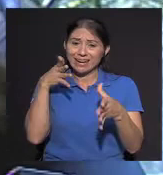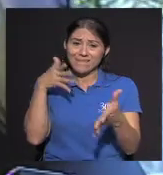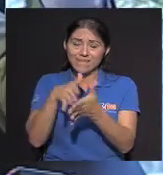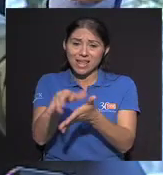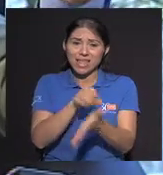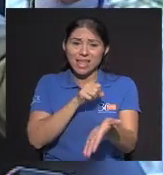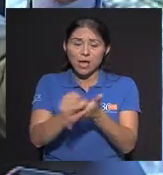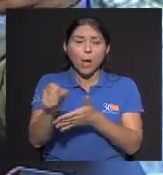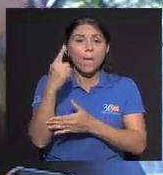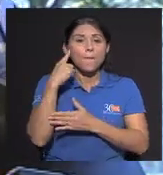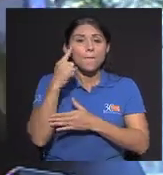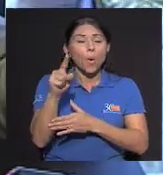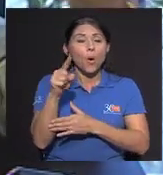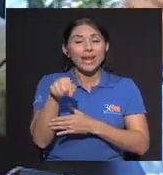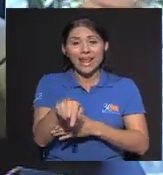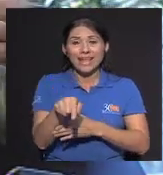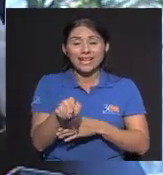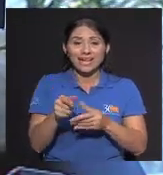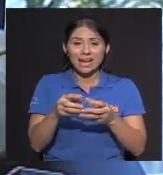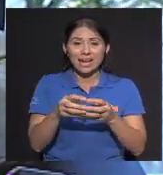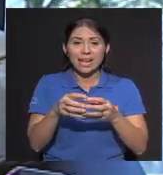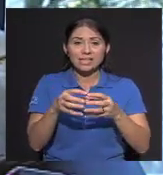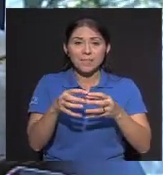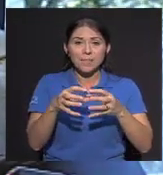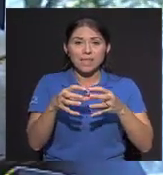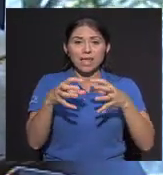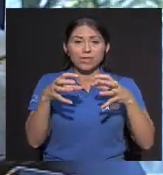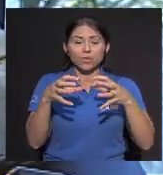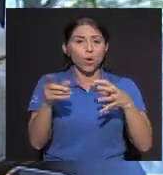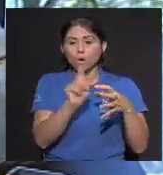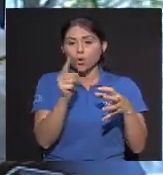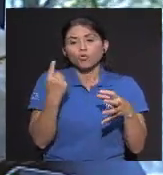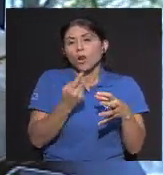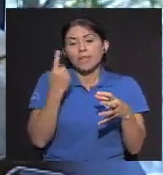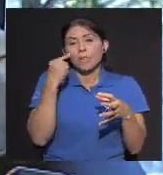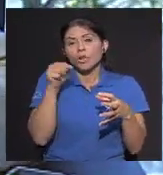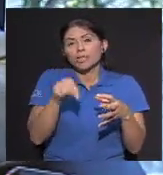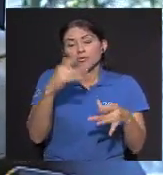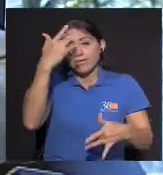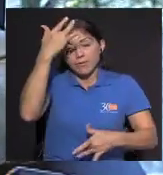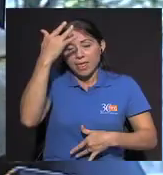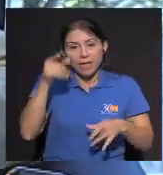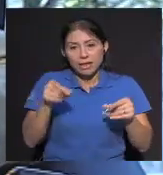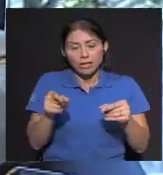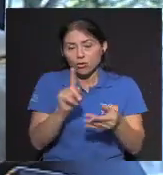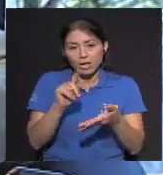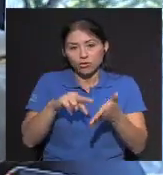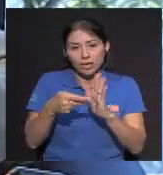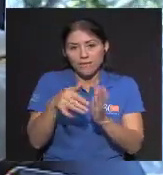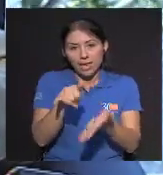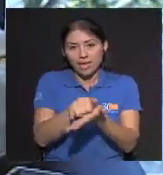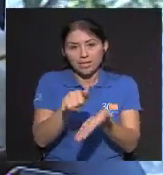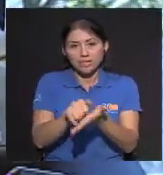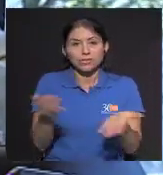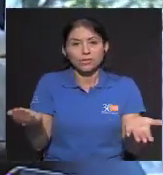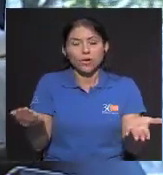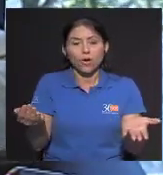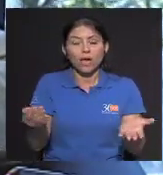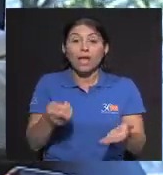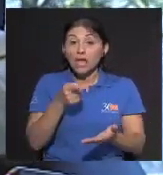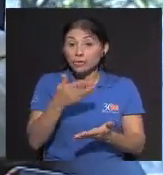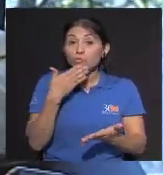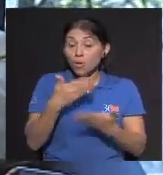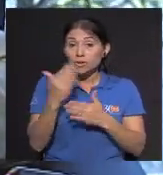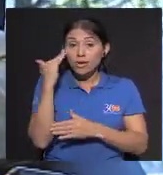Por el crecimiento No Por el No porque son Enfermedades cancerosas Entonces